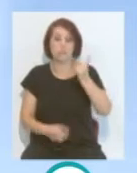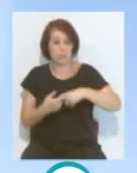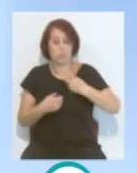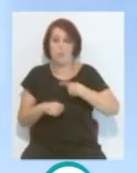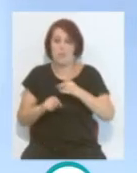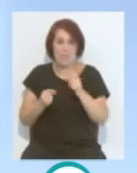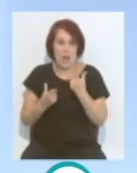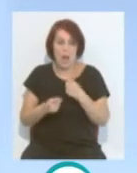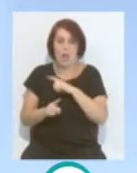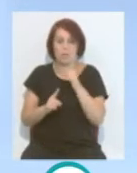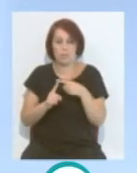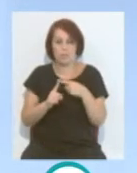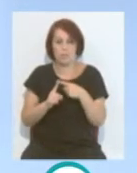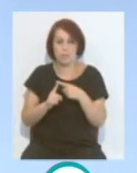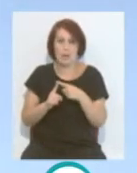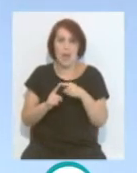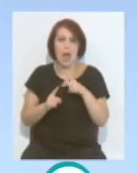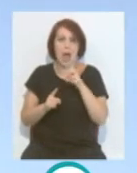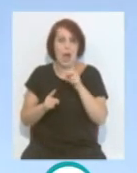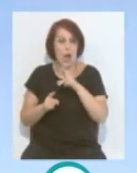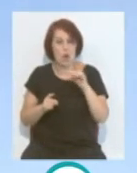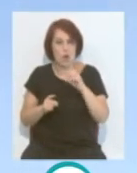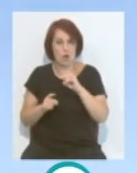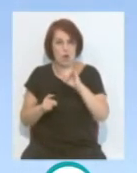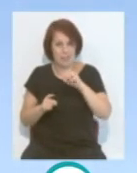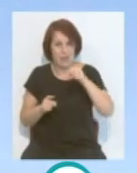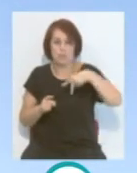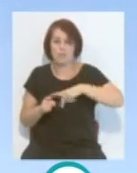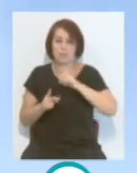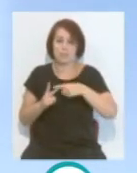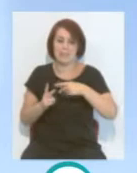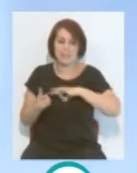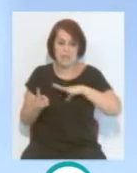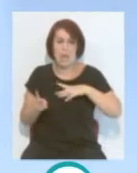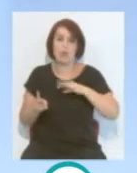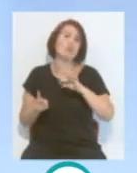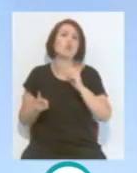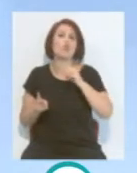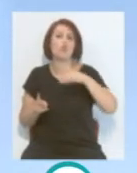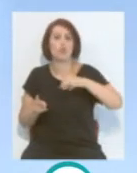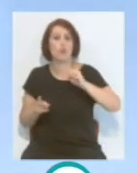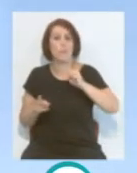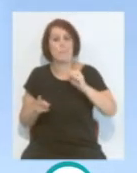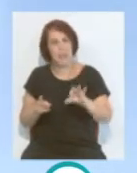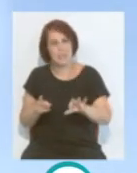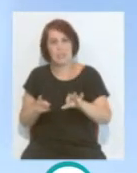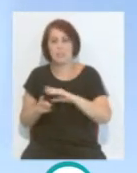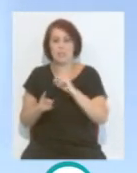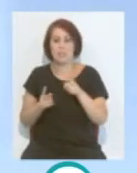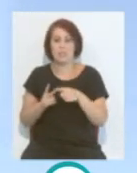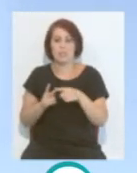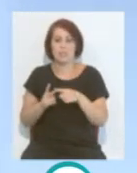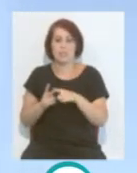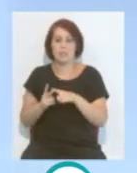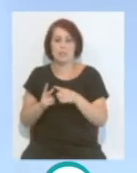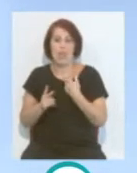confirmadas las del armenio Haroyan y también las del centrocampista chileno Tomás Alarcón. De hecho, sobre el central armenio recomendado por